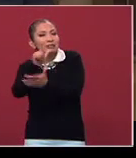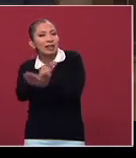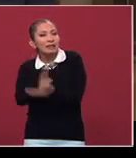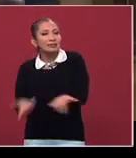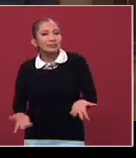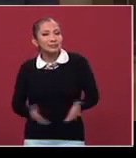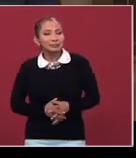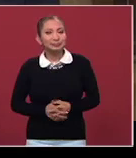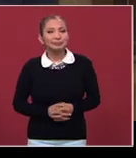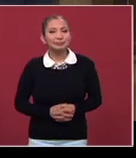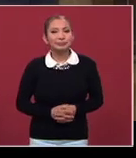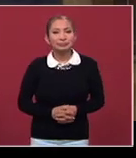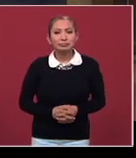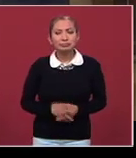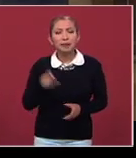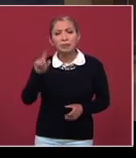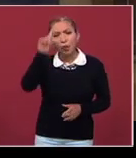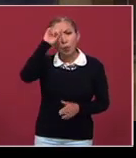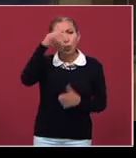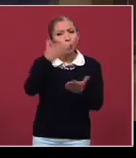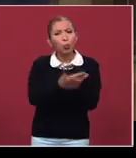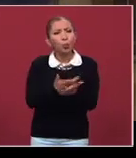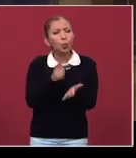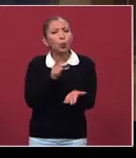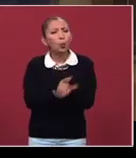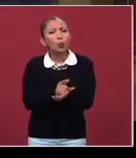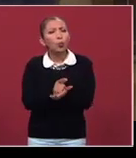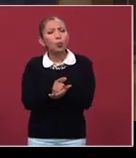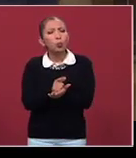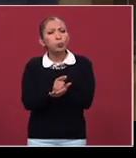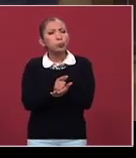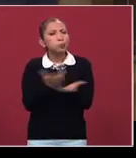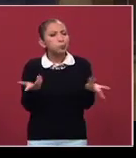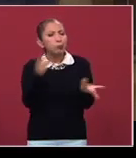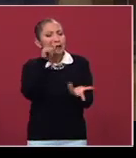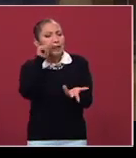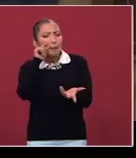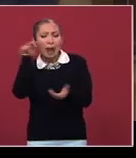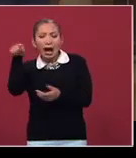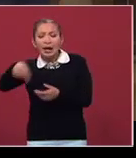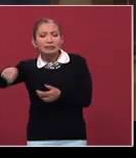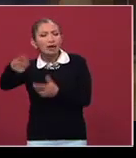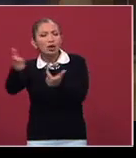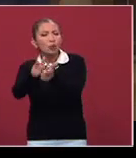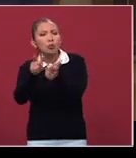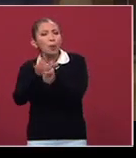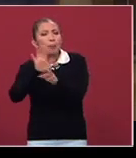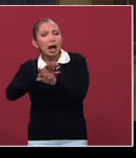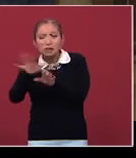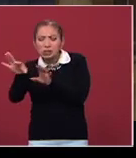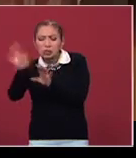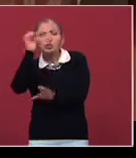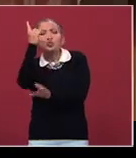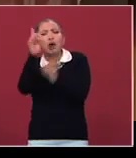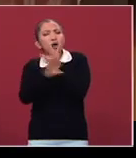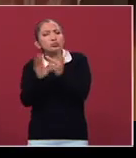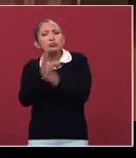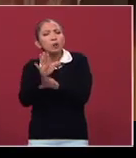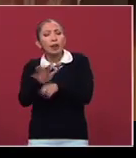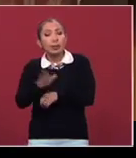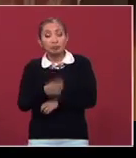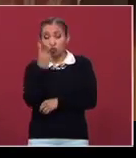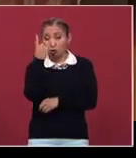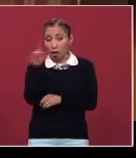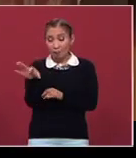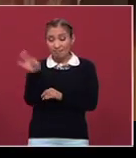Y dentro de esta propuesta legislativa del zapatismo, ¿qué es lo que más te llama la atención? Hay